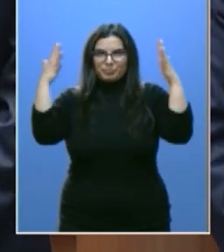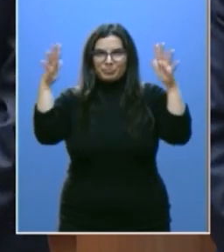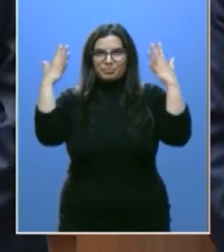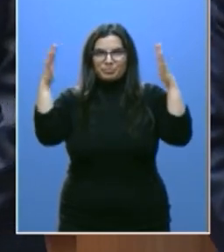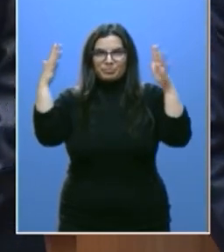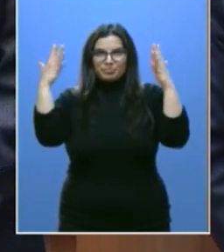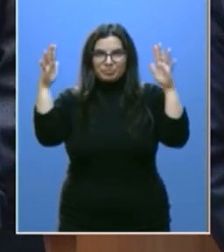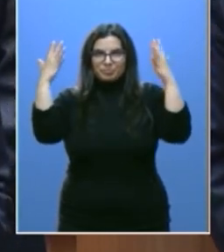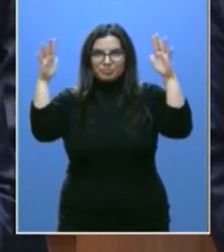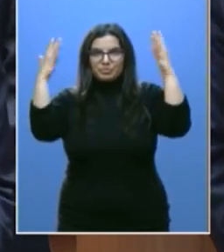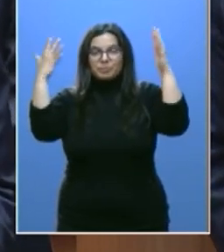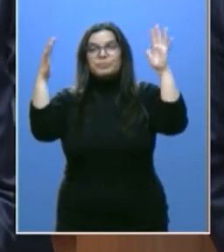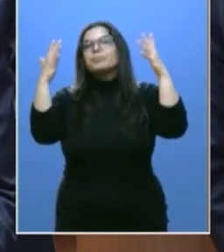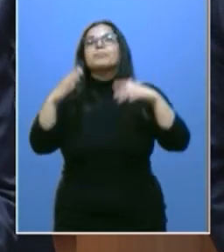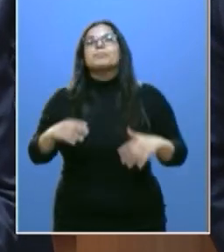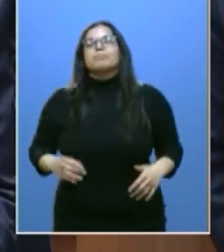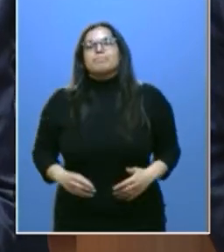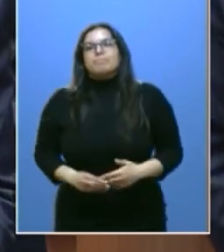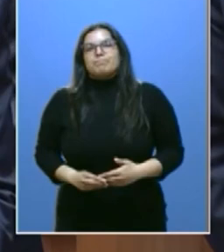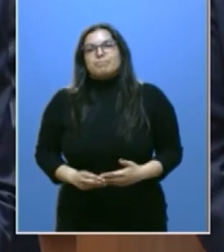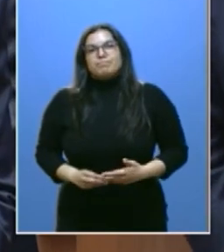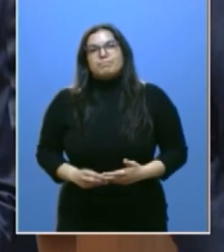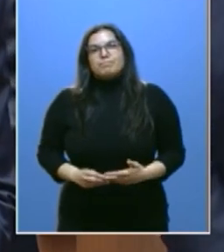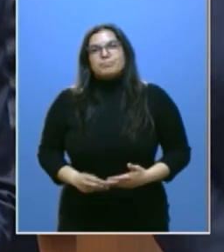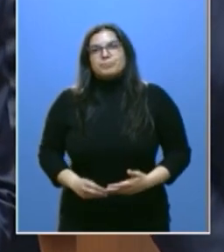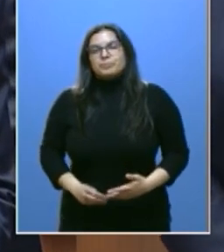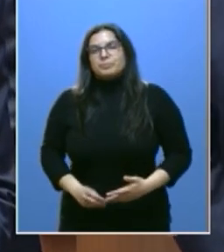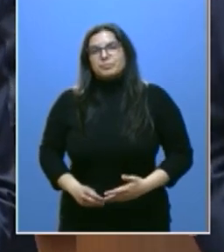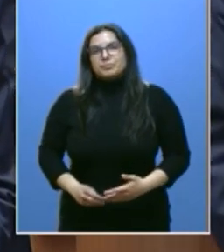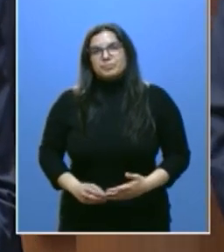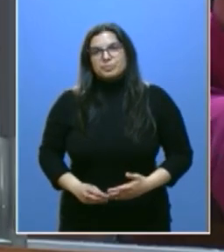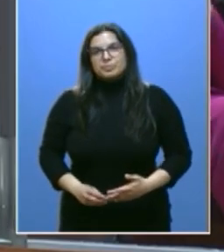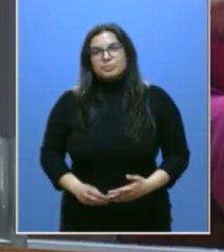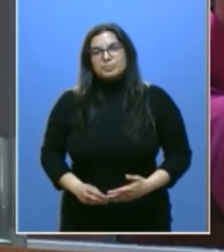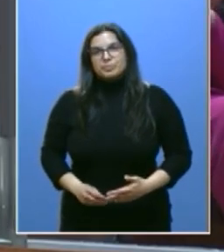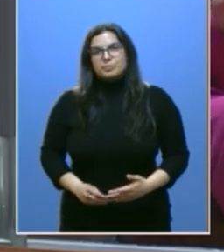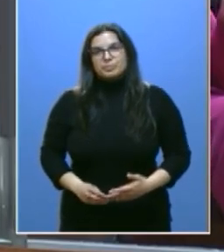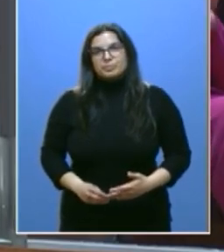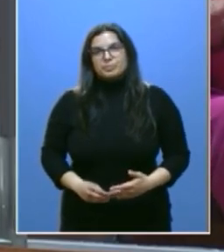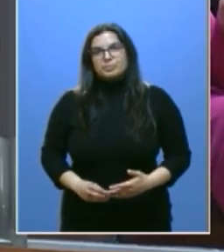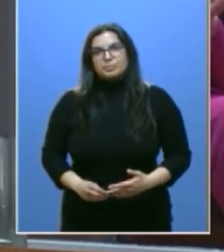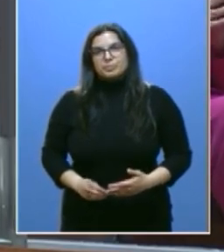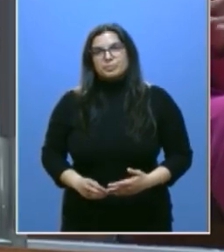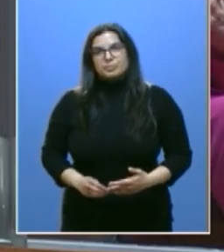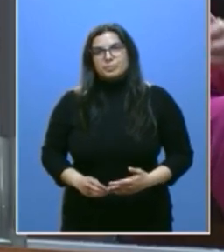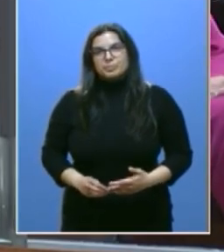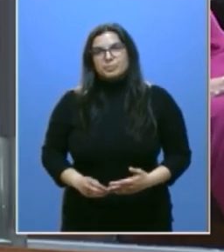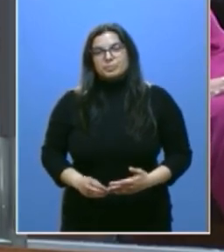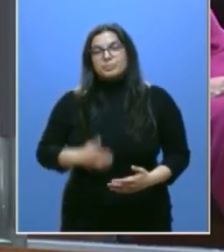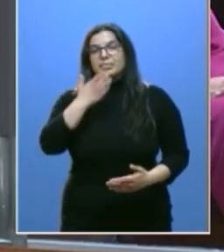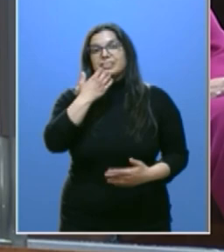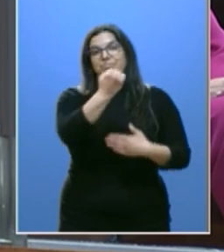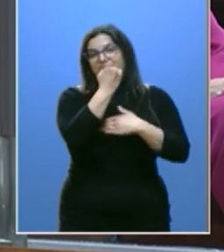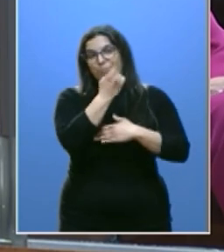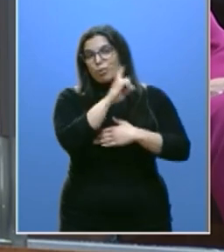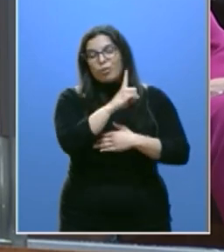hubiera